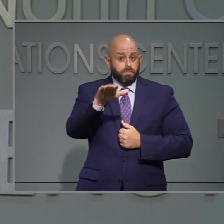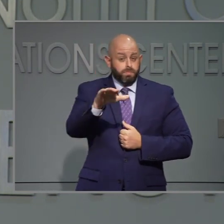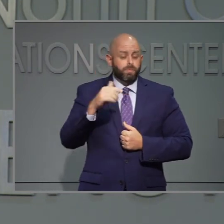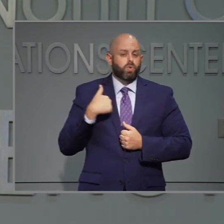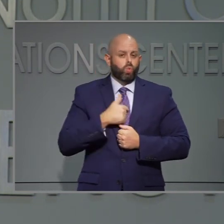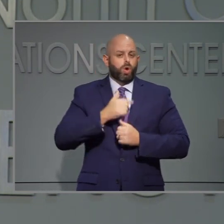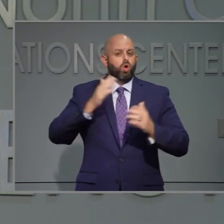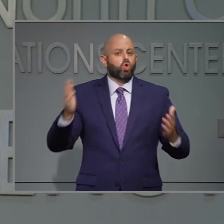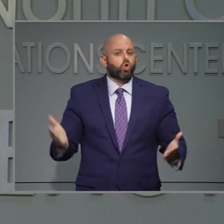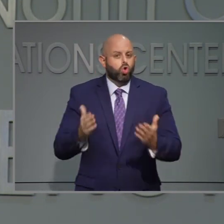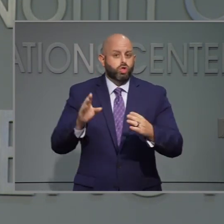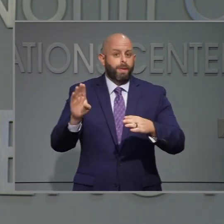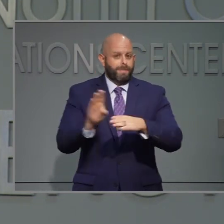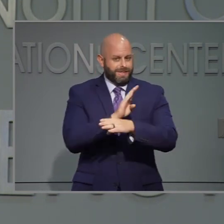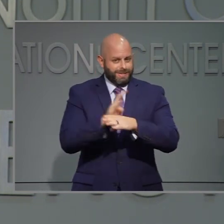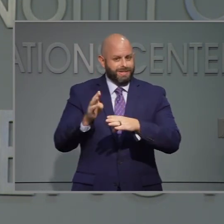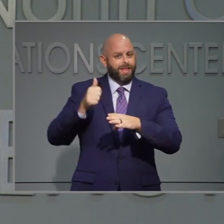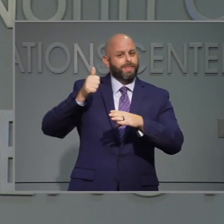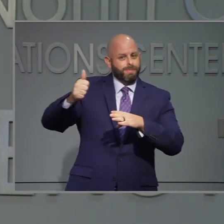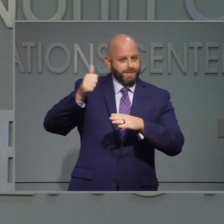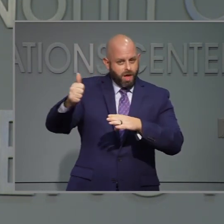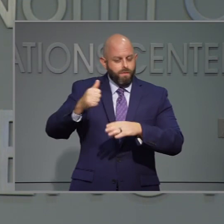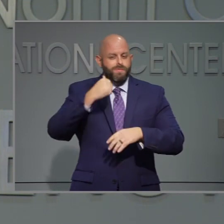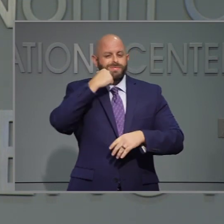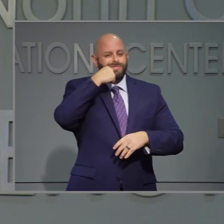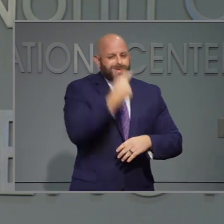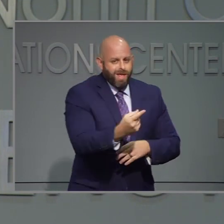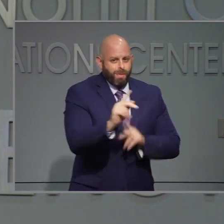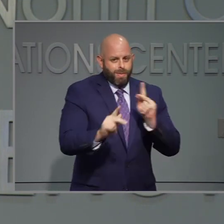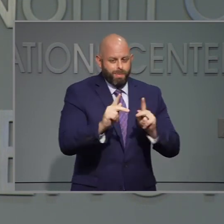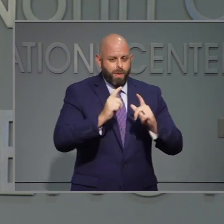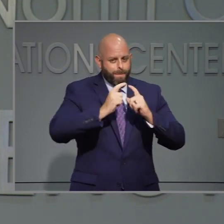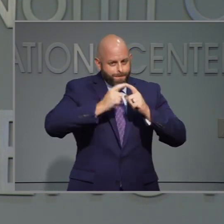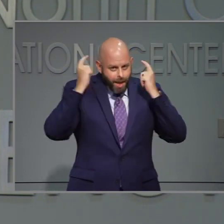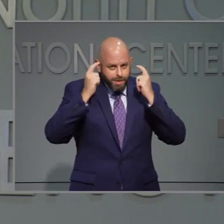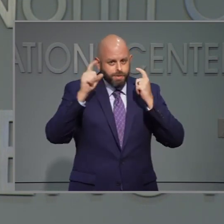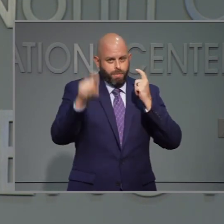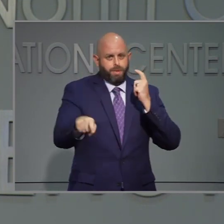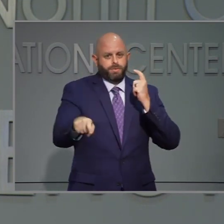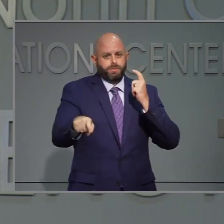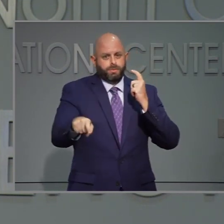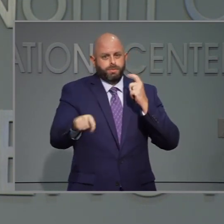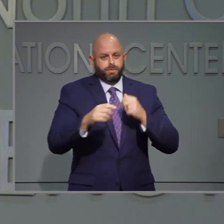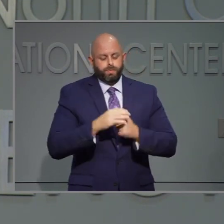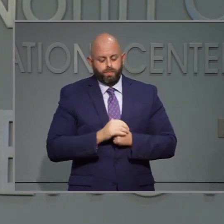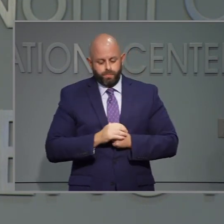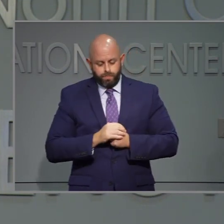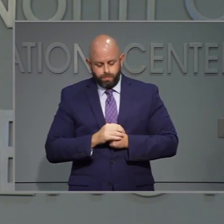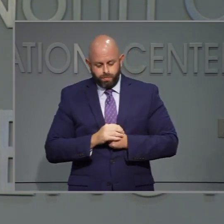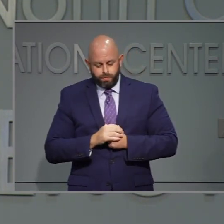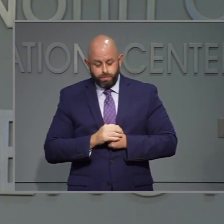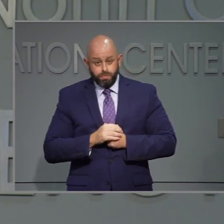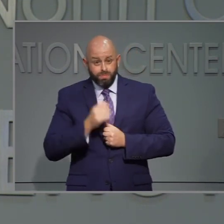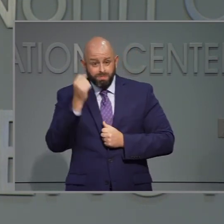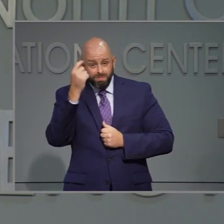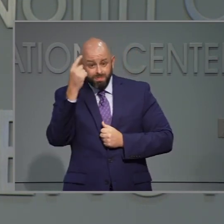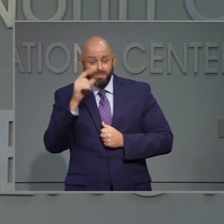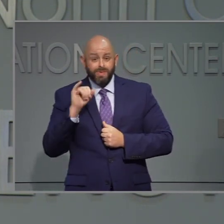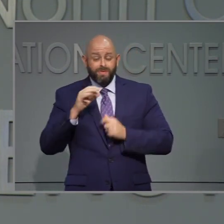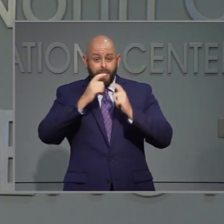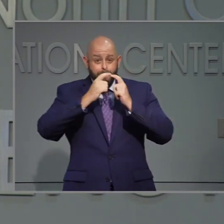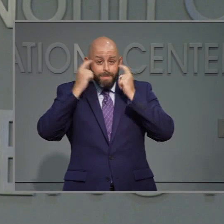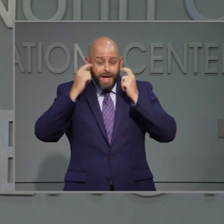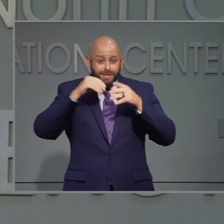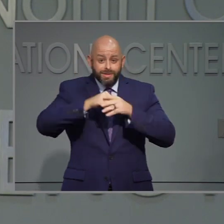estamos motivando a que los negocios tomen el control de la situación. Creemos que esto es bueno, no tan solo para la seguridad